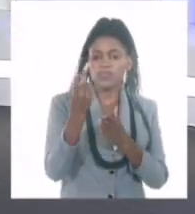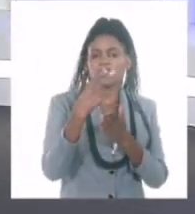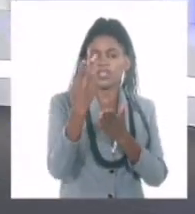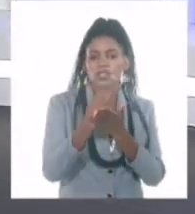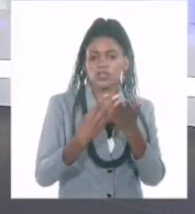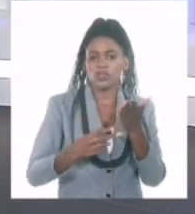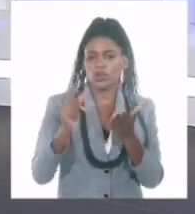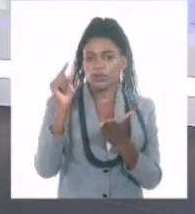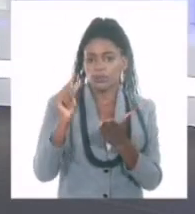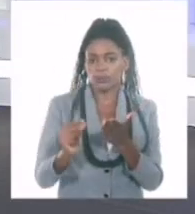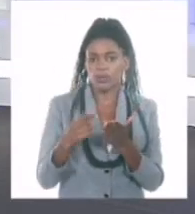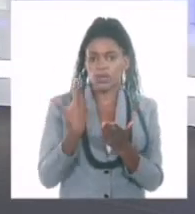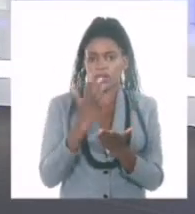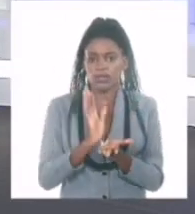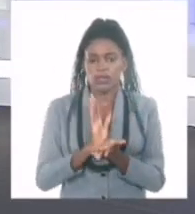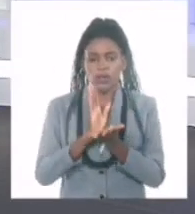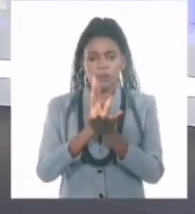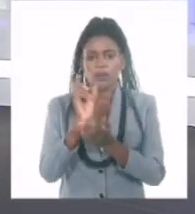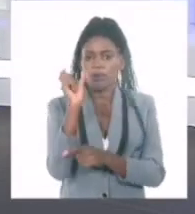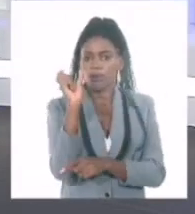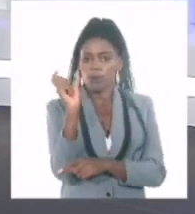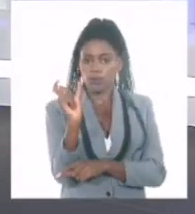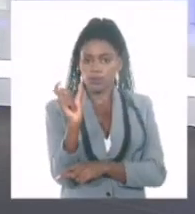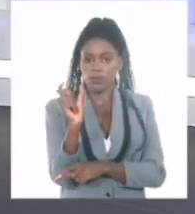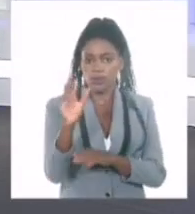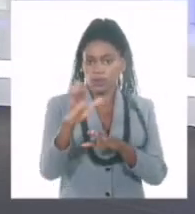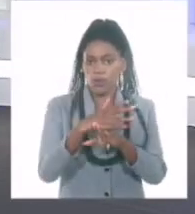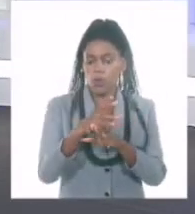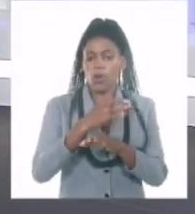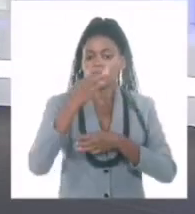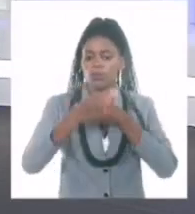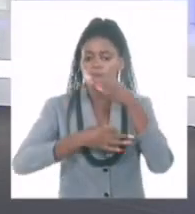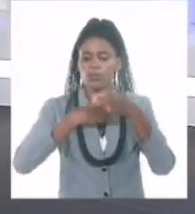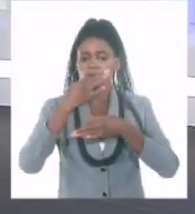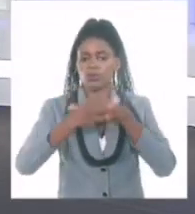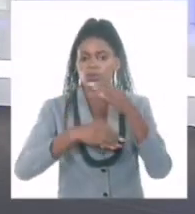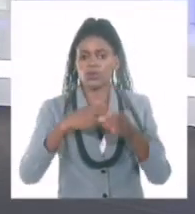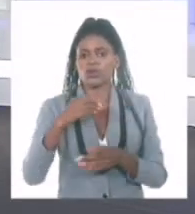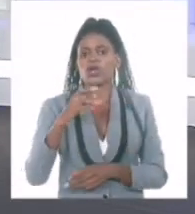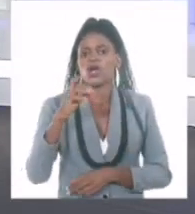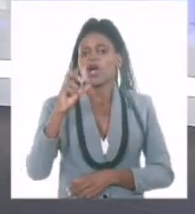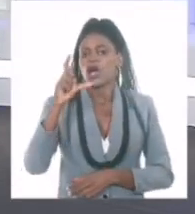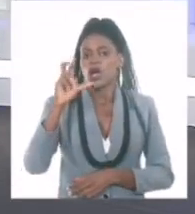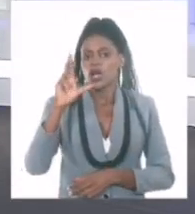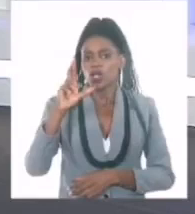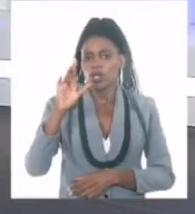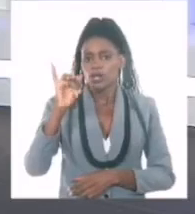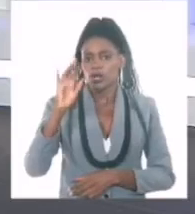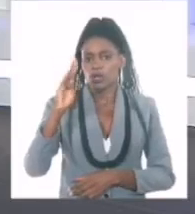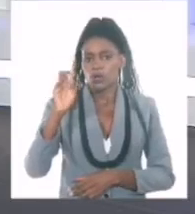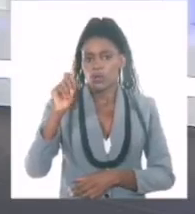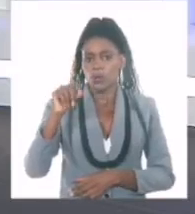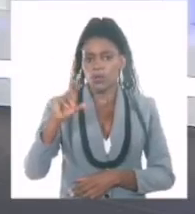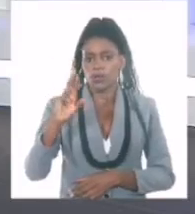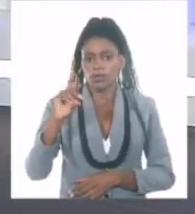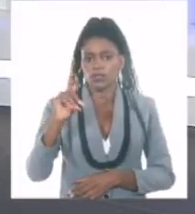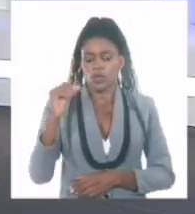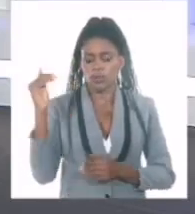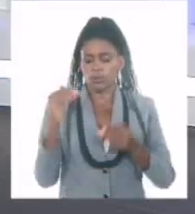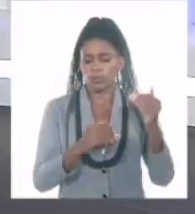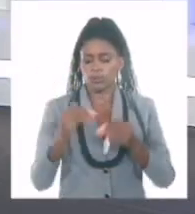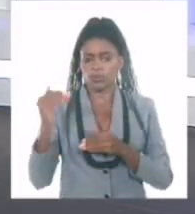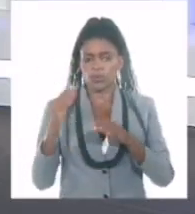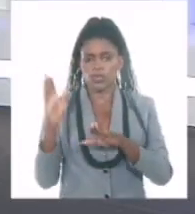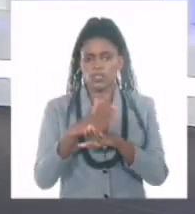Esta vez dedicado al poeta, dramaturgo y narrador oral Rigoberto Rodríguez Entesa. A la actividad asistieron el